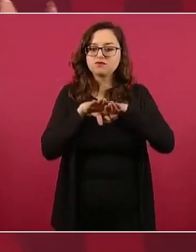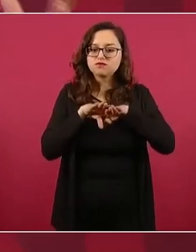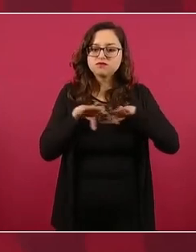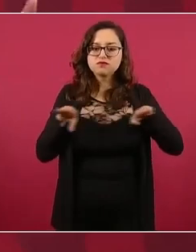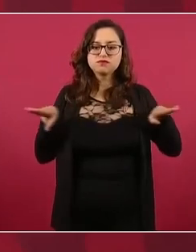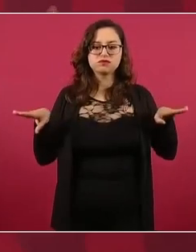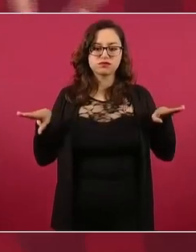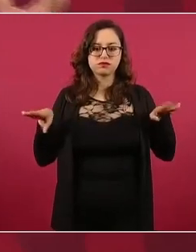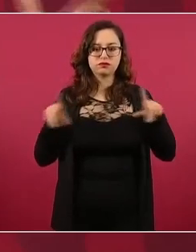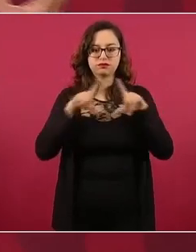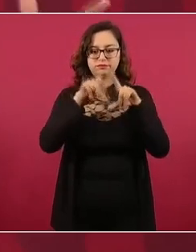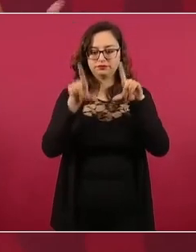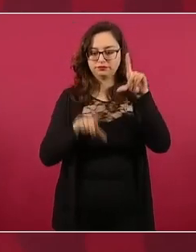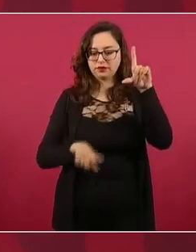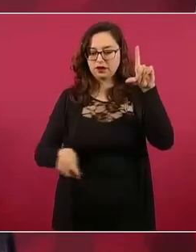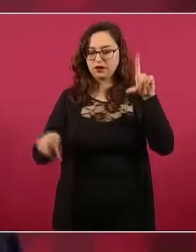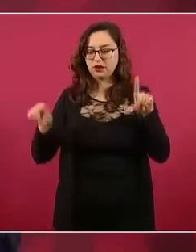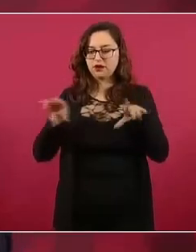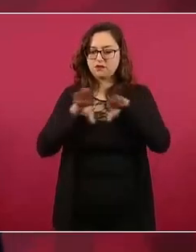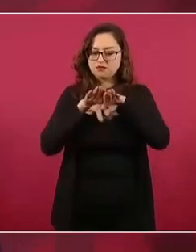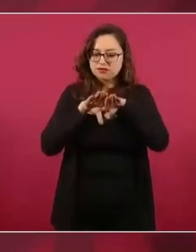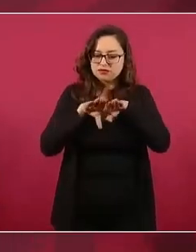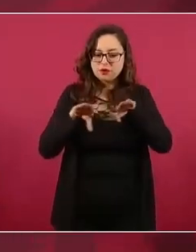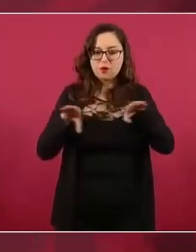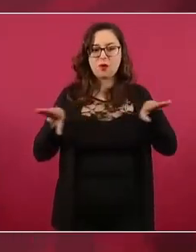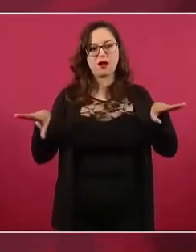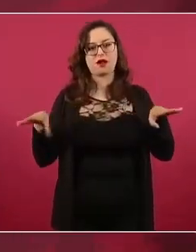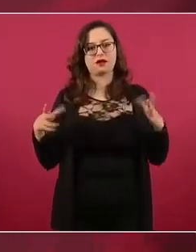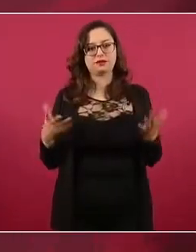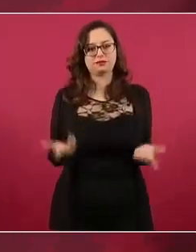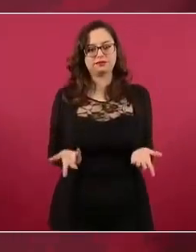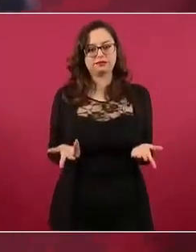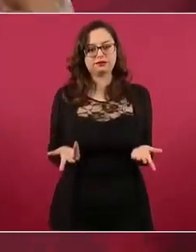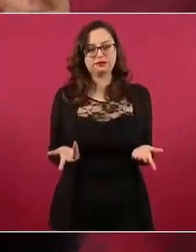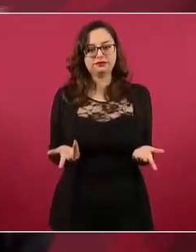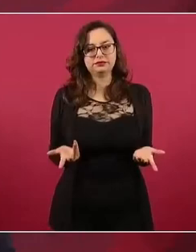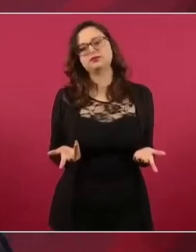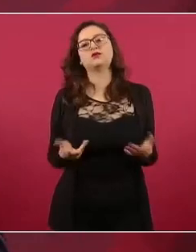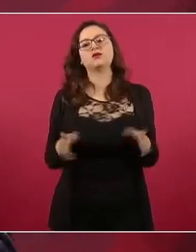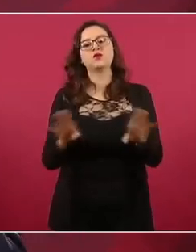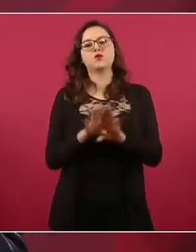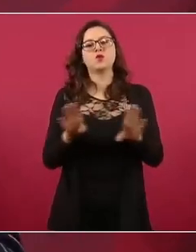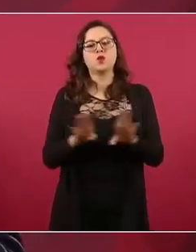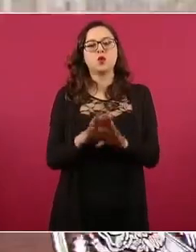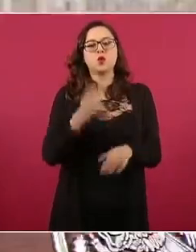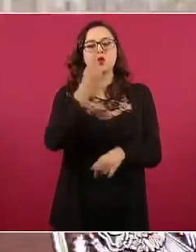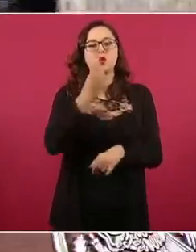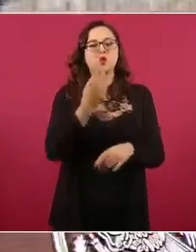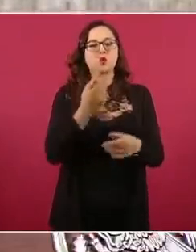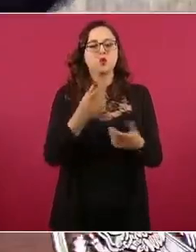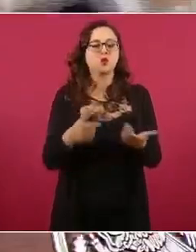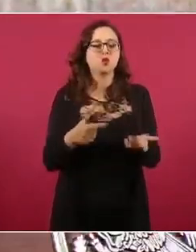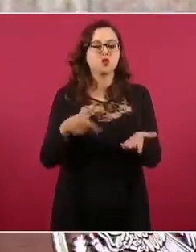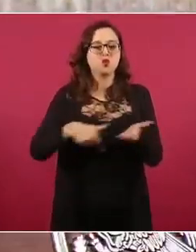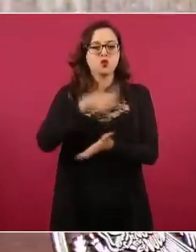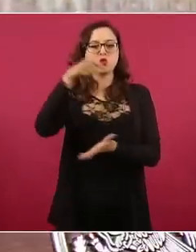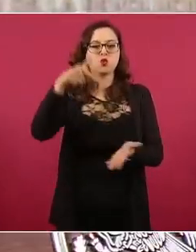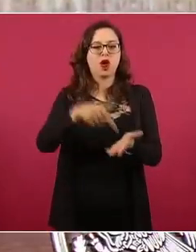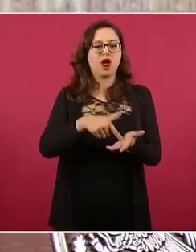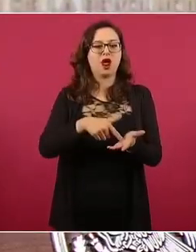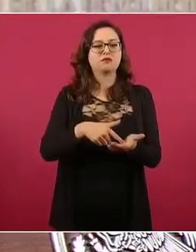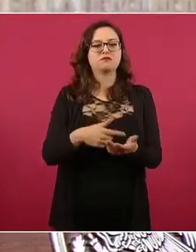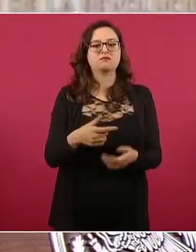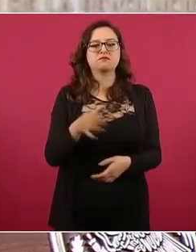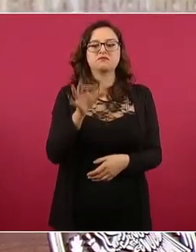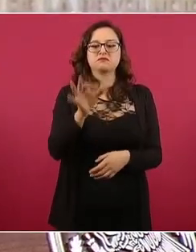queremos islas en el país rodeadas de pobres,